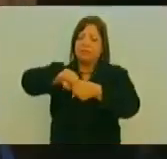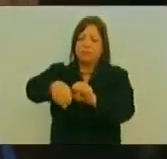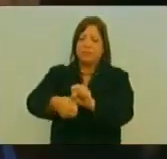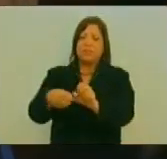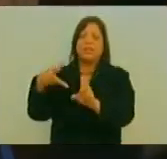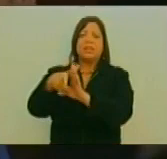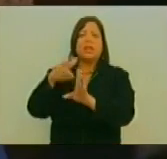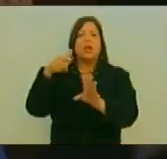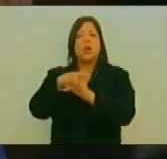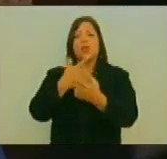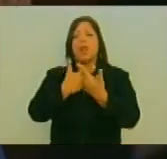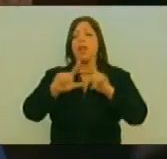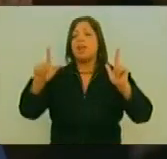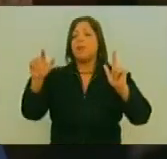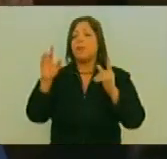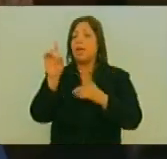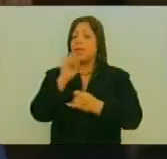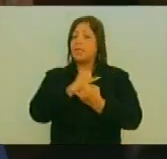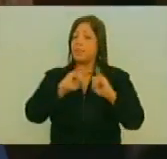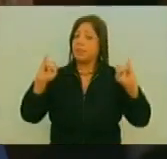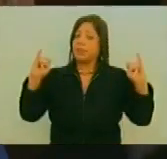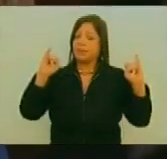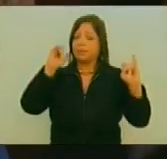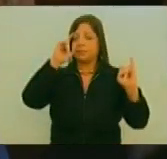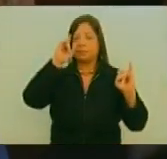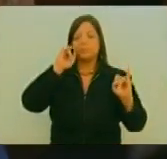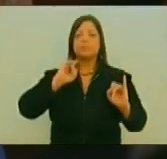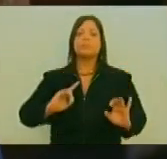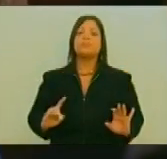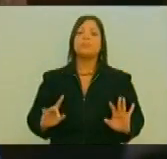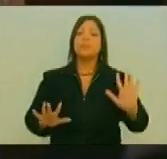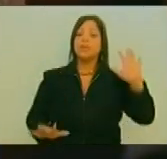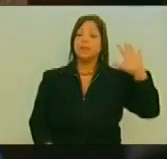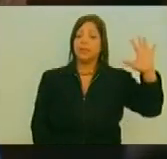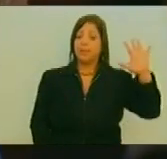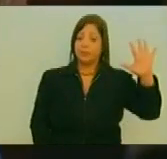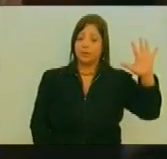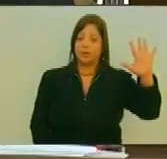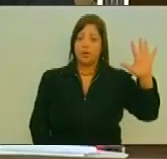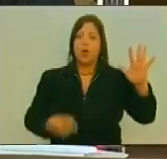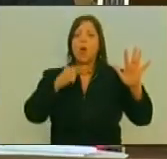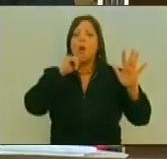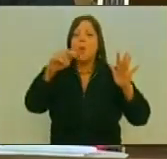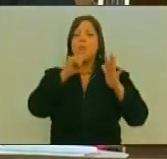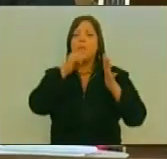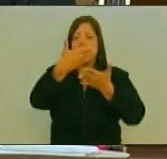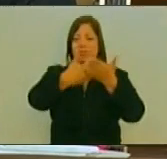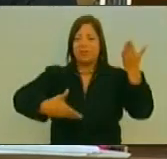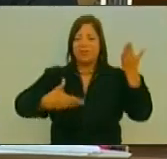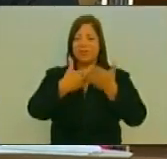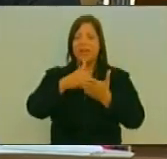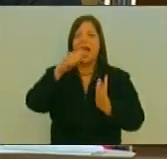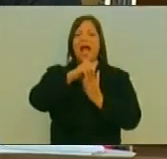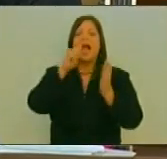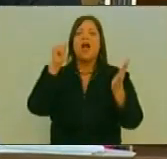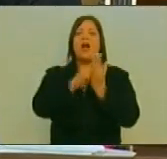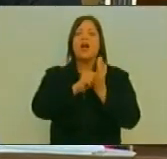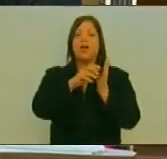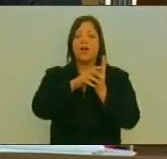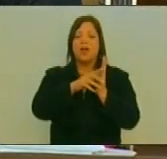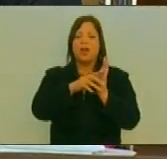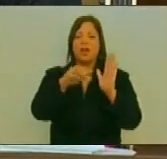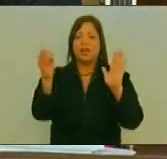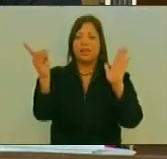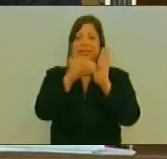pueblos Libres E independientes Quinto Publíquese El presente Acuerdo Constituyente